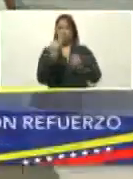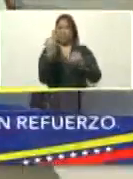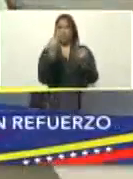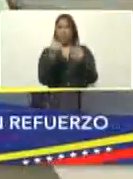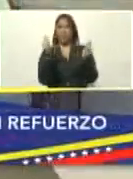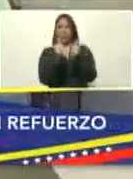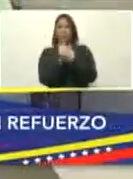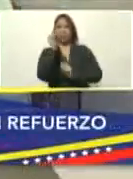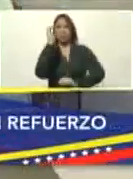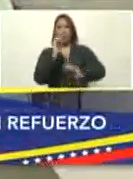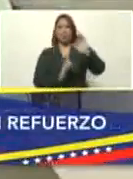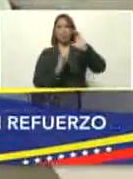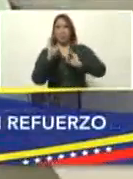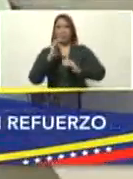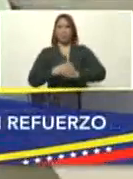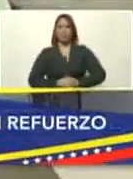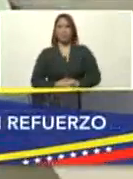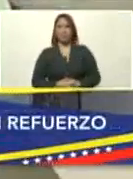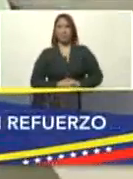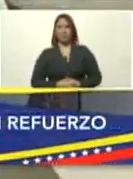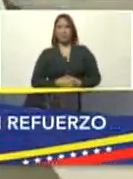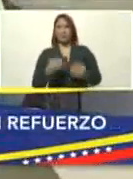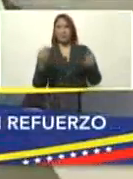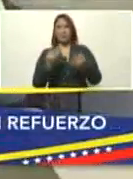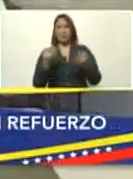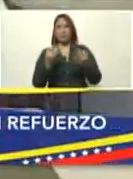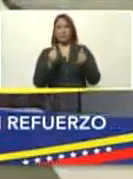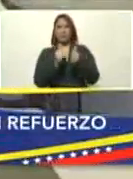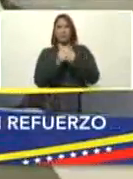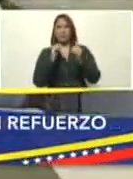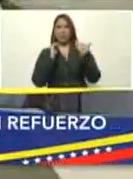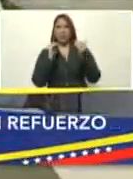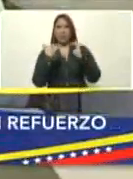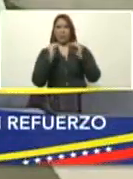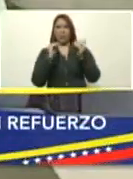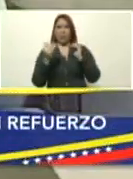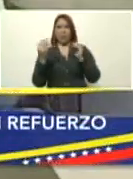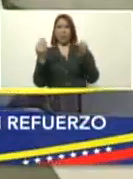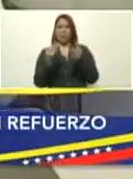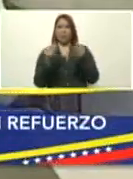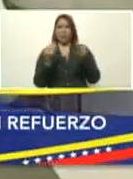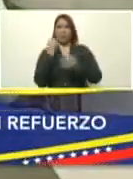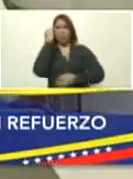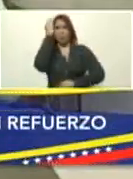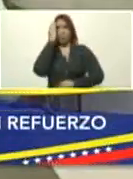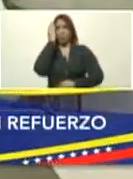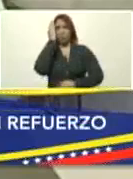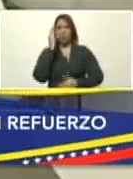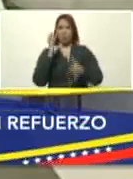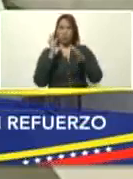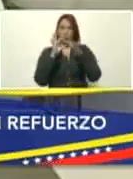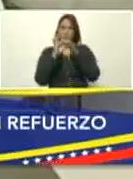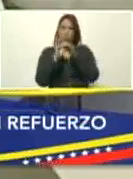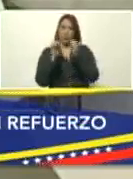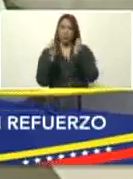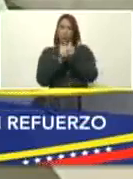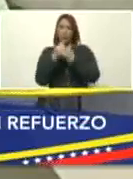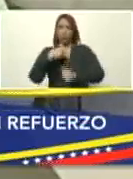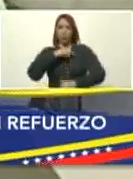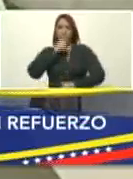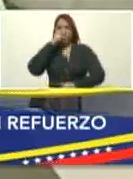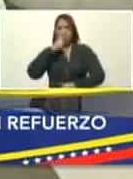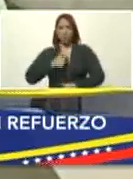ciencia. Siempre con la ética y siempre con la conciencia. Unidos con nuestro pueblo.